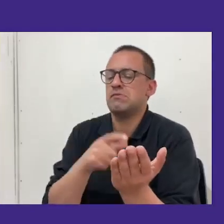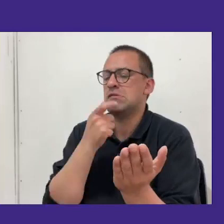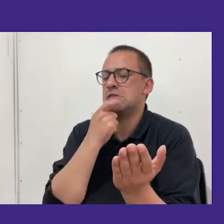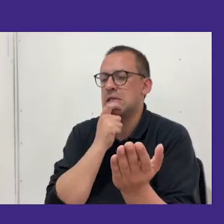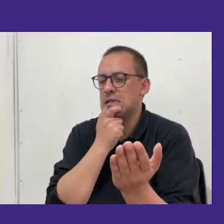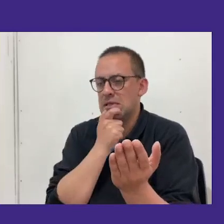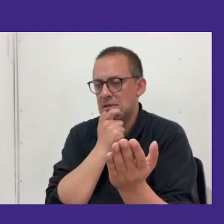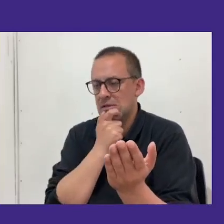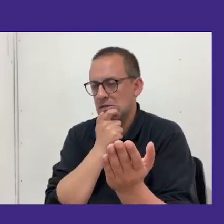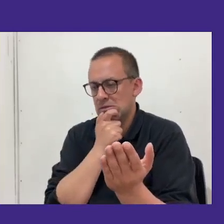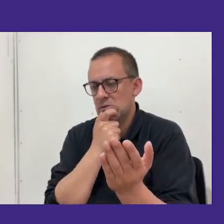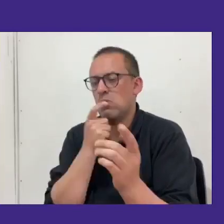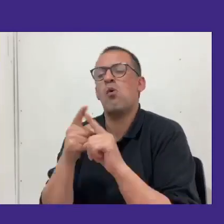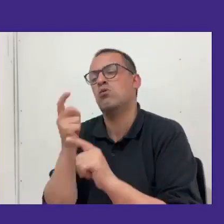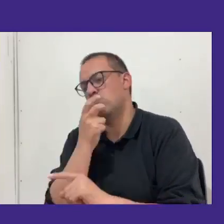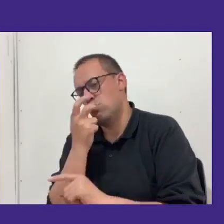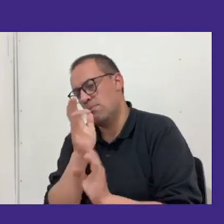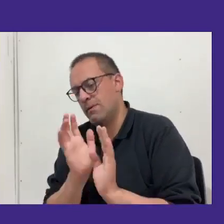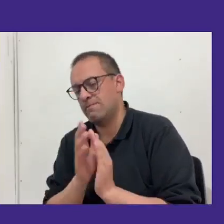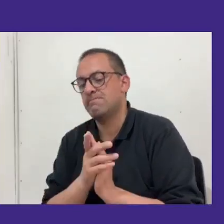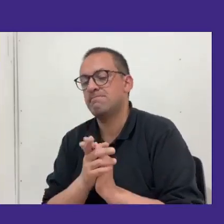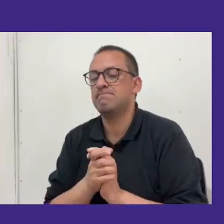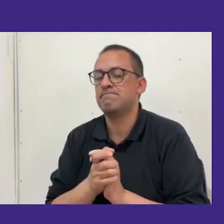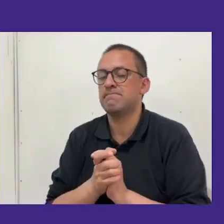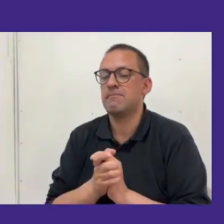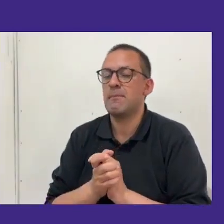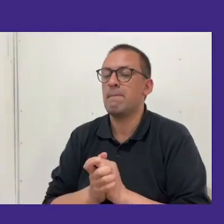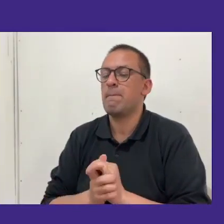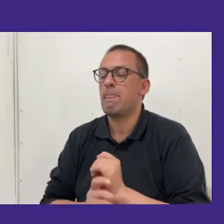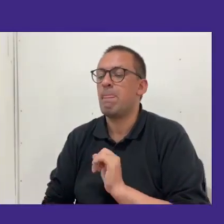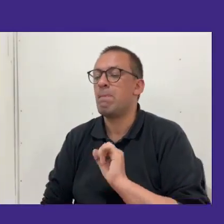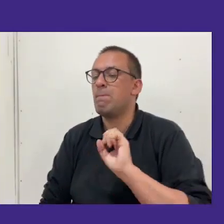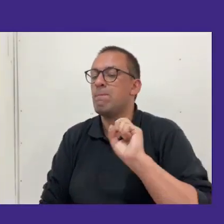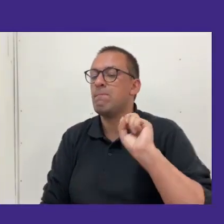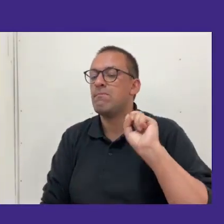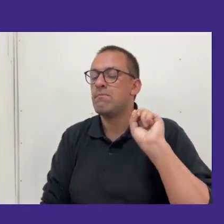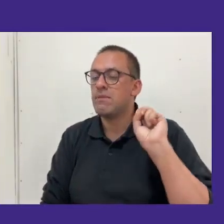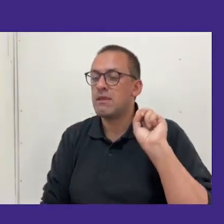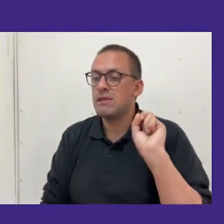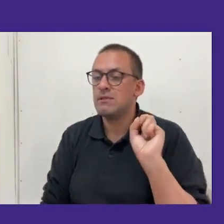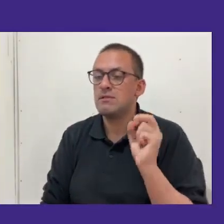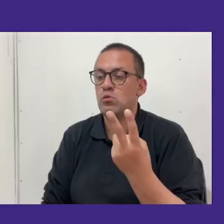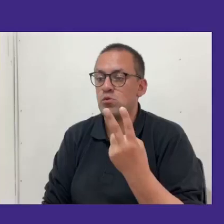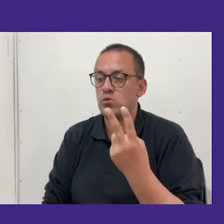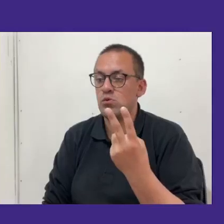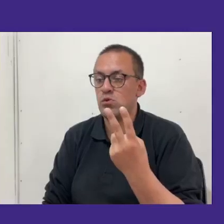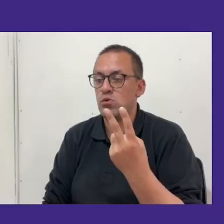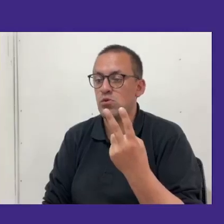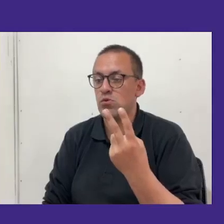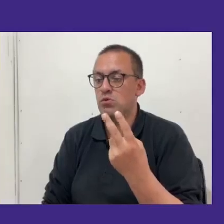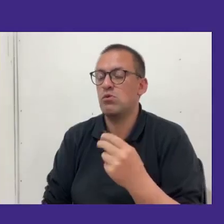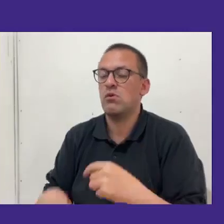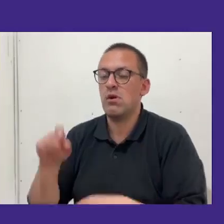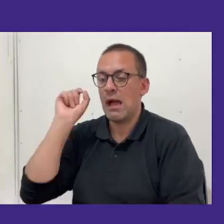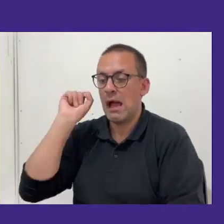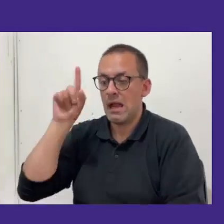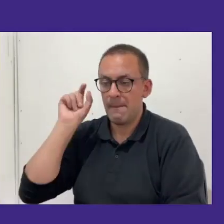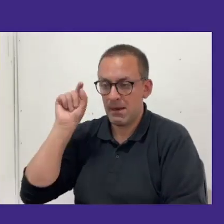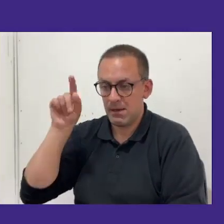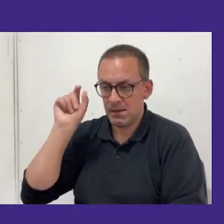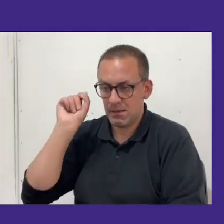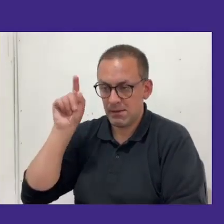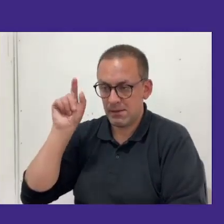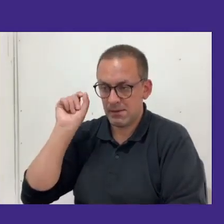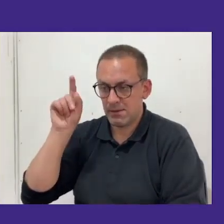paralelo otro idioma. Aunque el siguiente idioma en frecuencia fue el alemán, consideramos